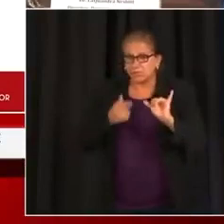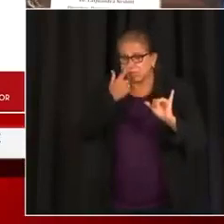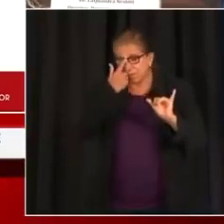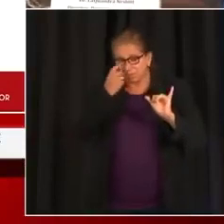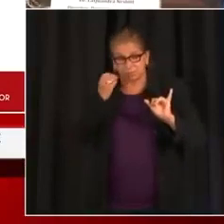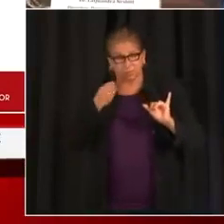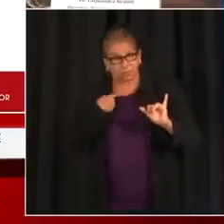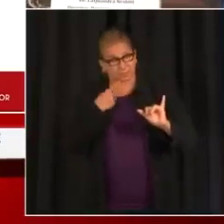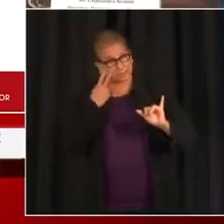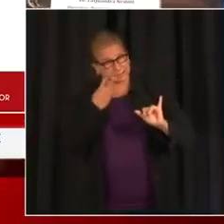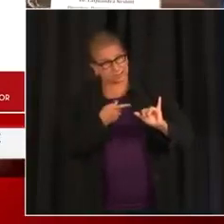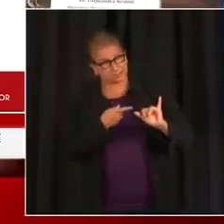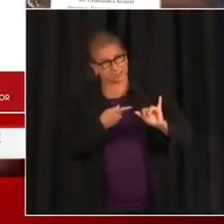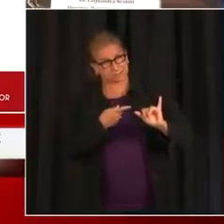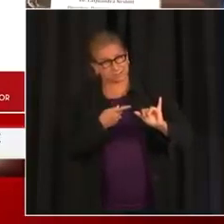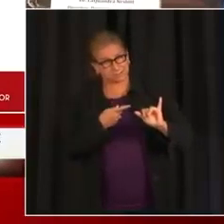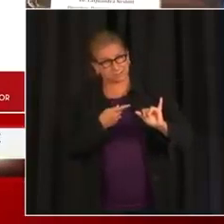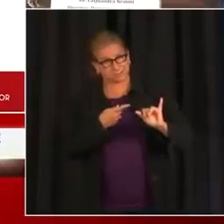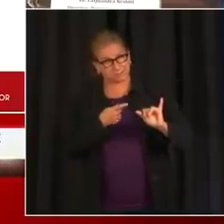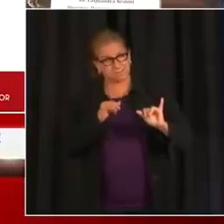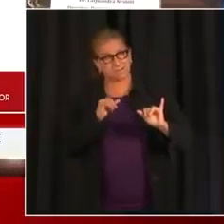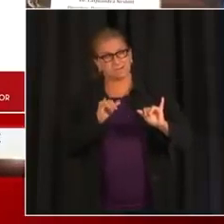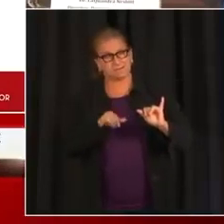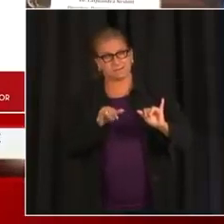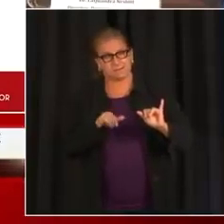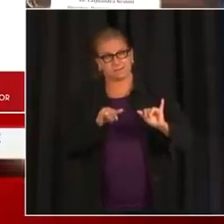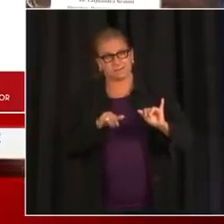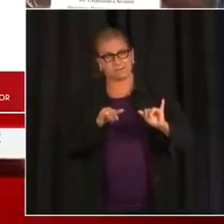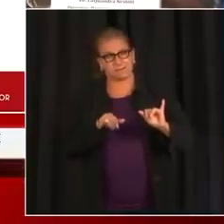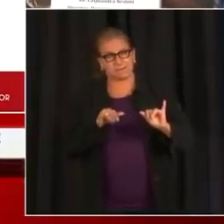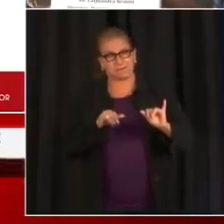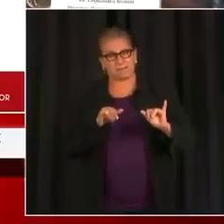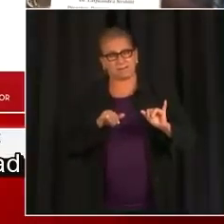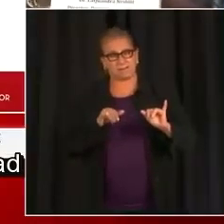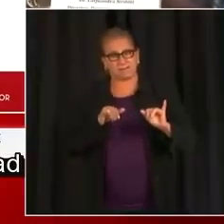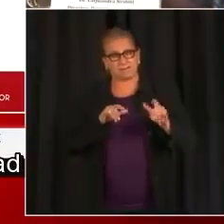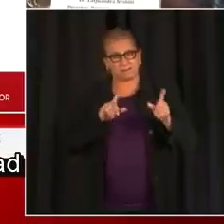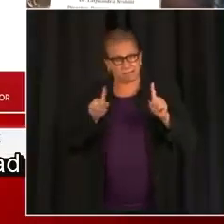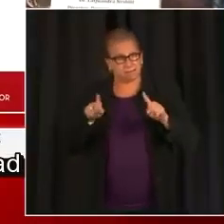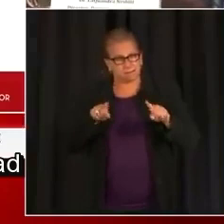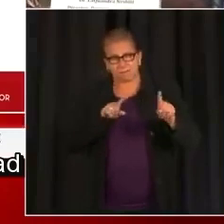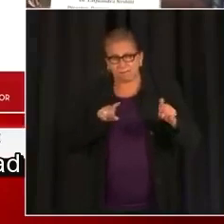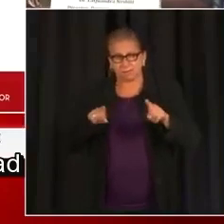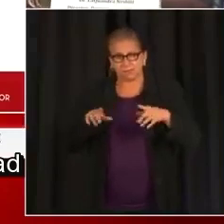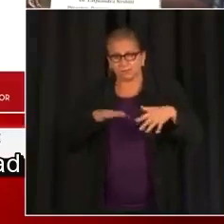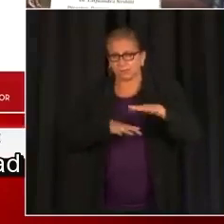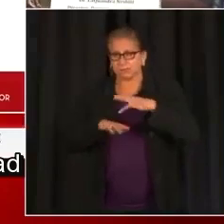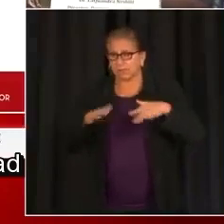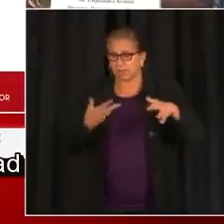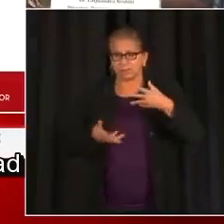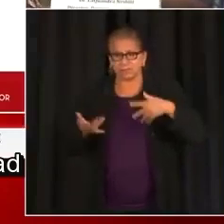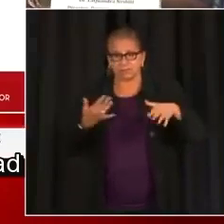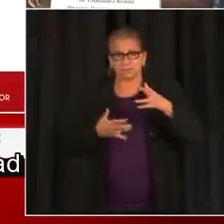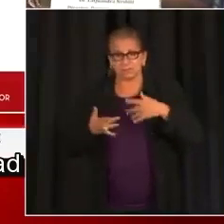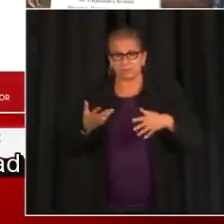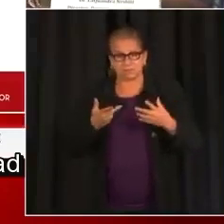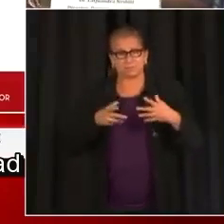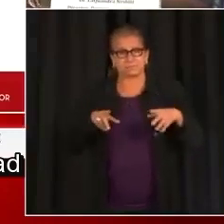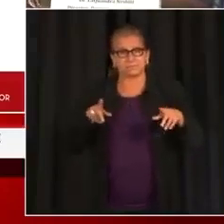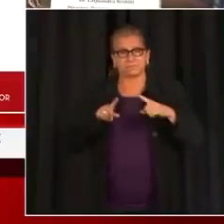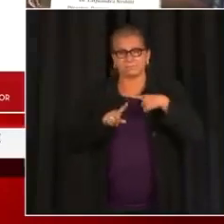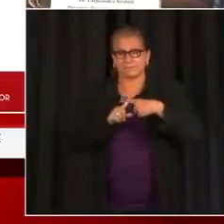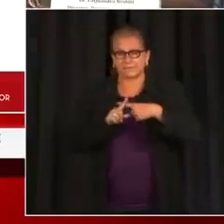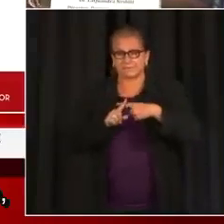y actividades sociales. Para actividades sociales, el número de personas que están participando en esa actividad en